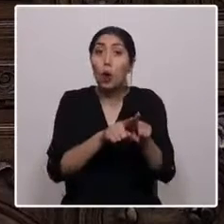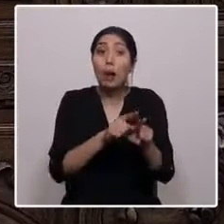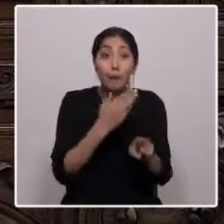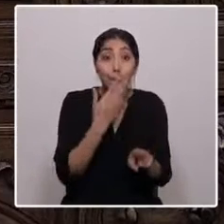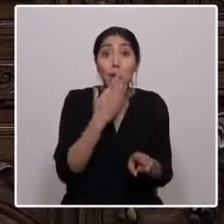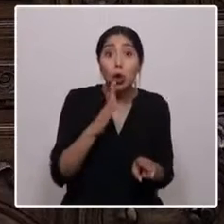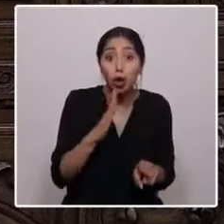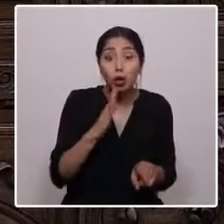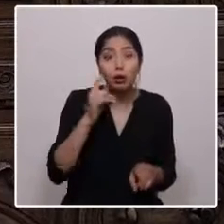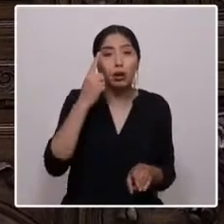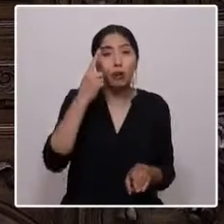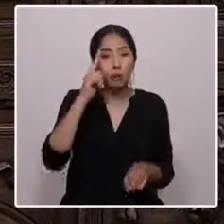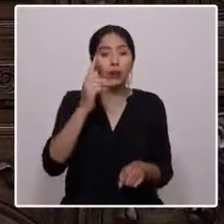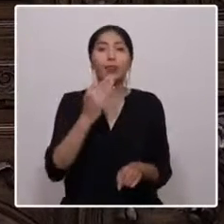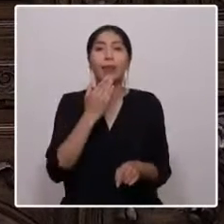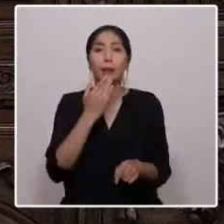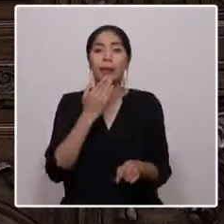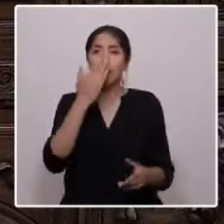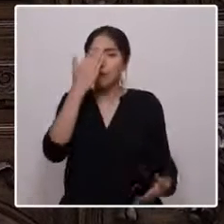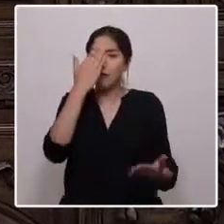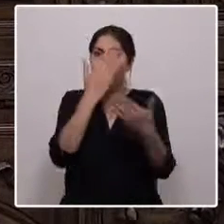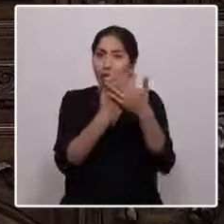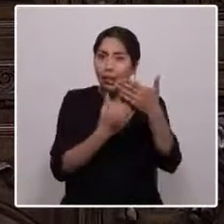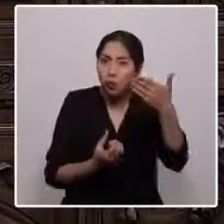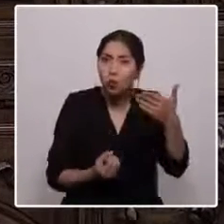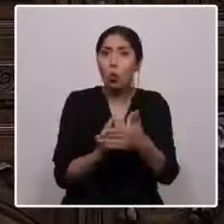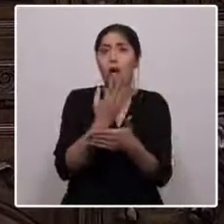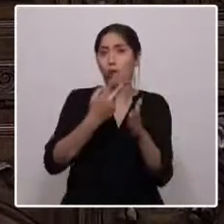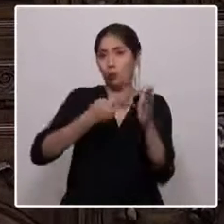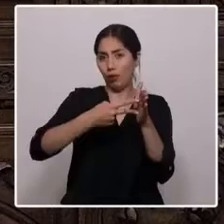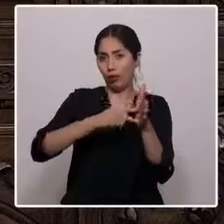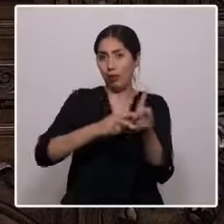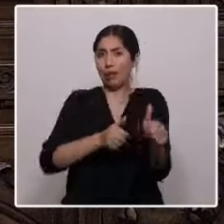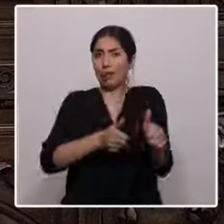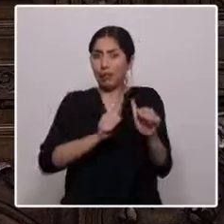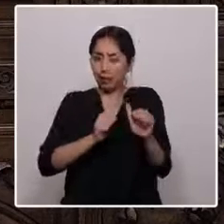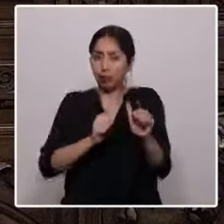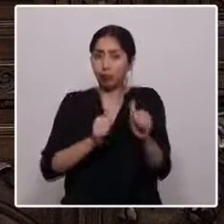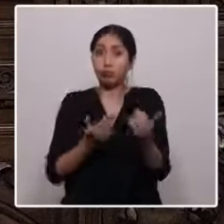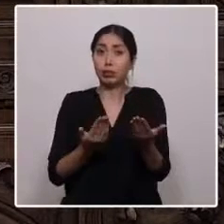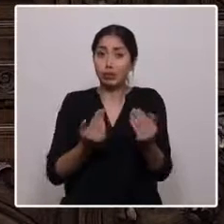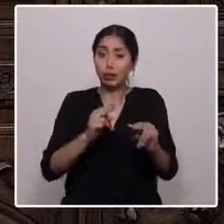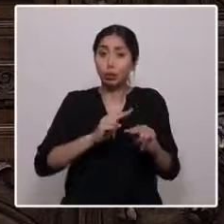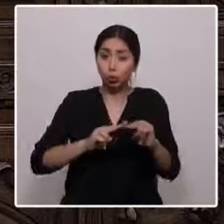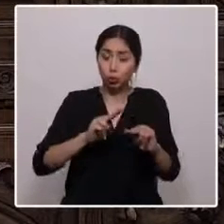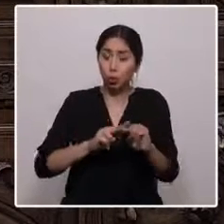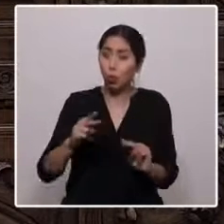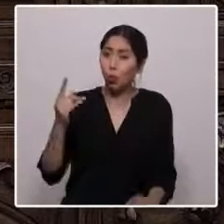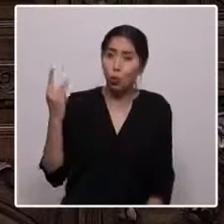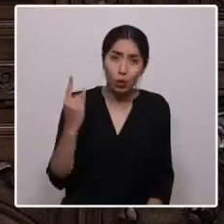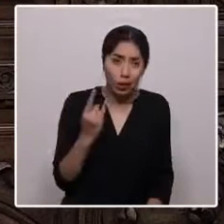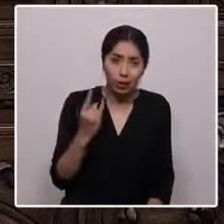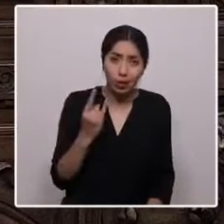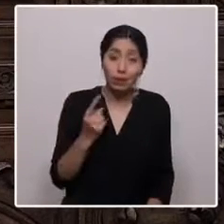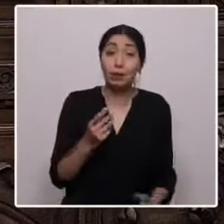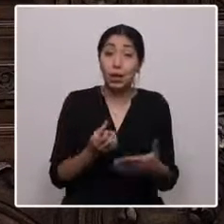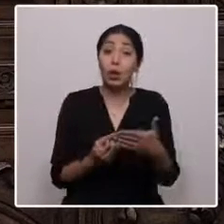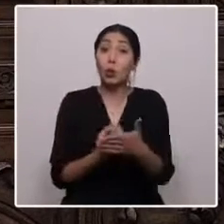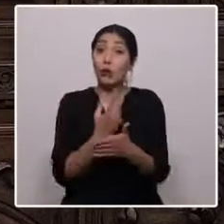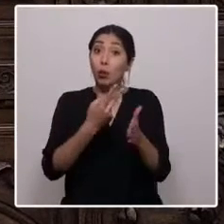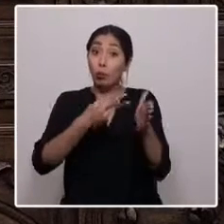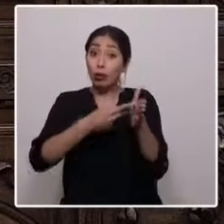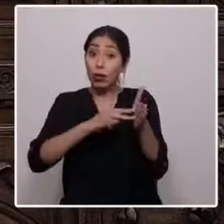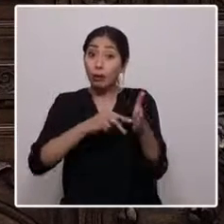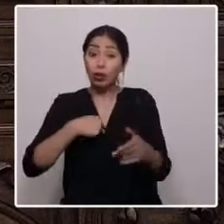llevado a enfrentar nuevos problemas y desafíos que requieren soluciones urgentes. Dentro de los nuevos problemas veo